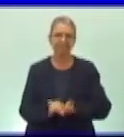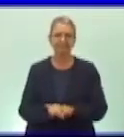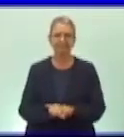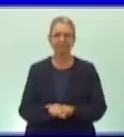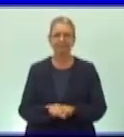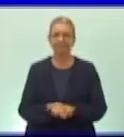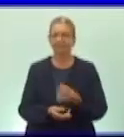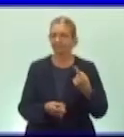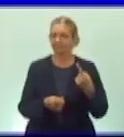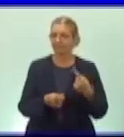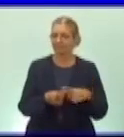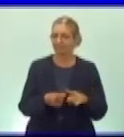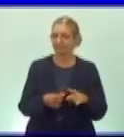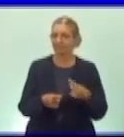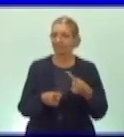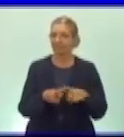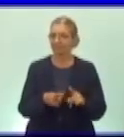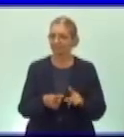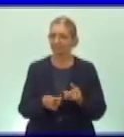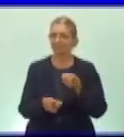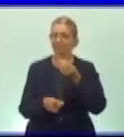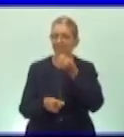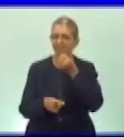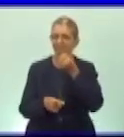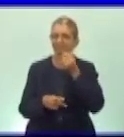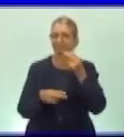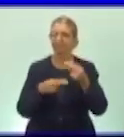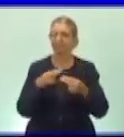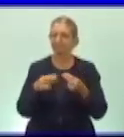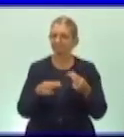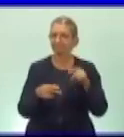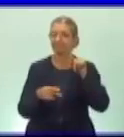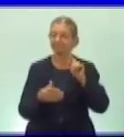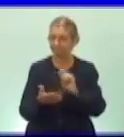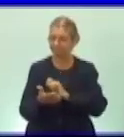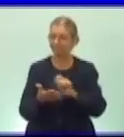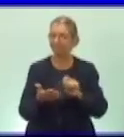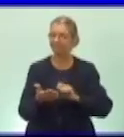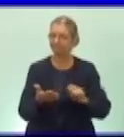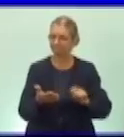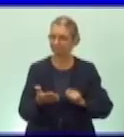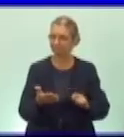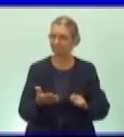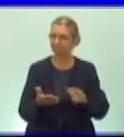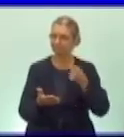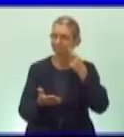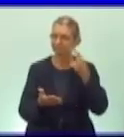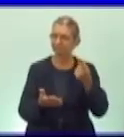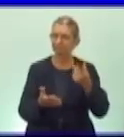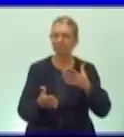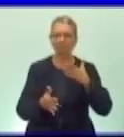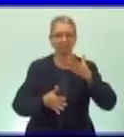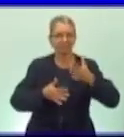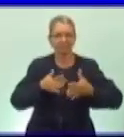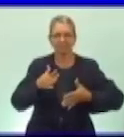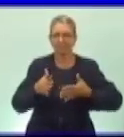Ahora, estas actividades que ven, estas sí las van a anotar con la mayor rapidez posible.